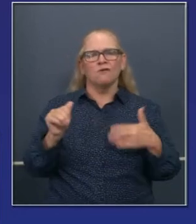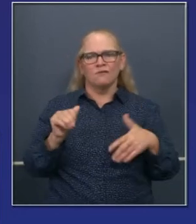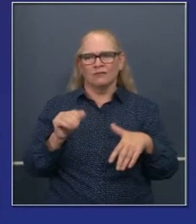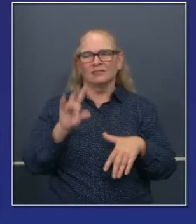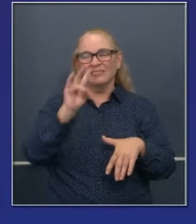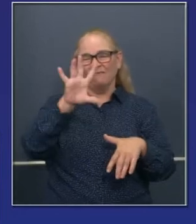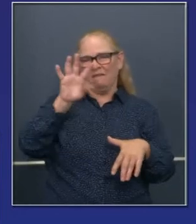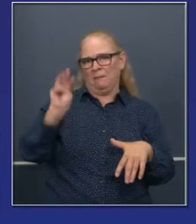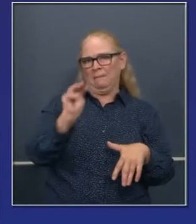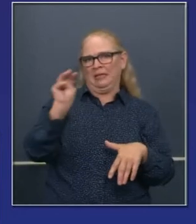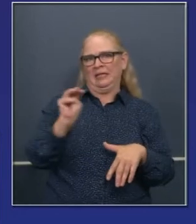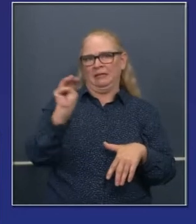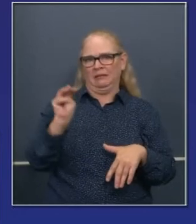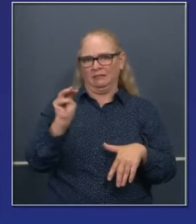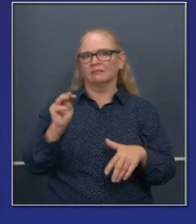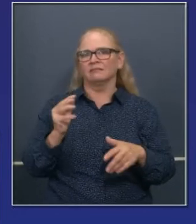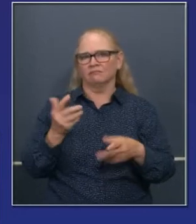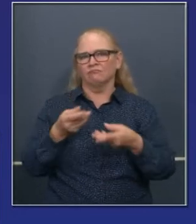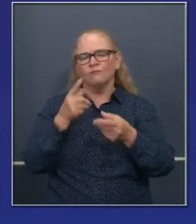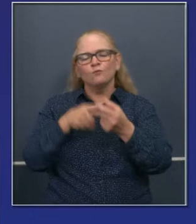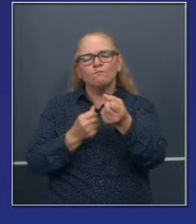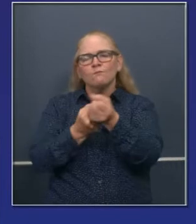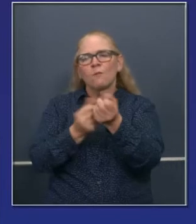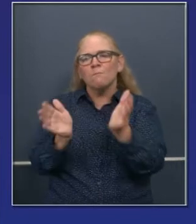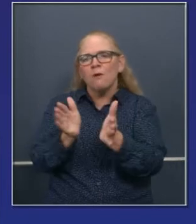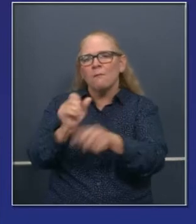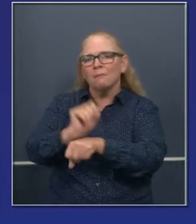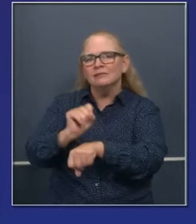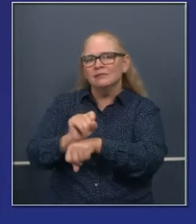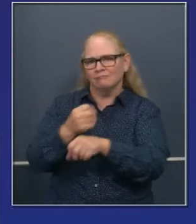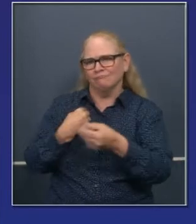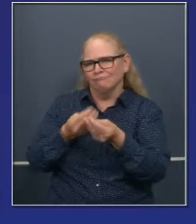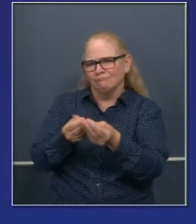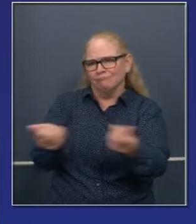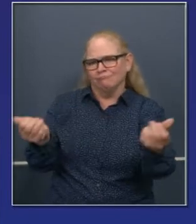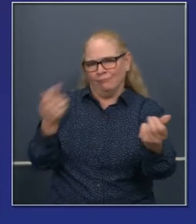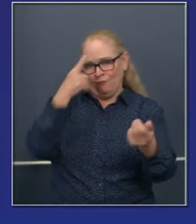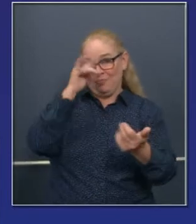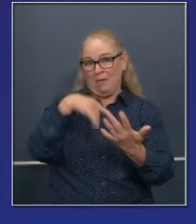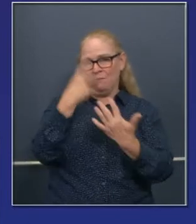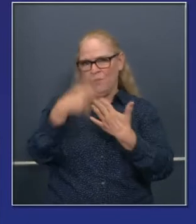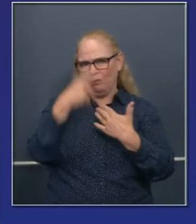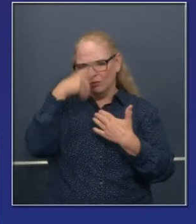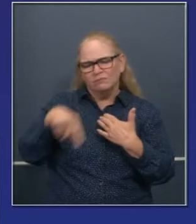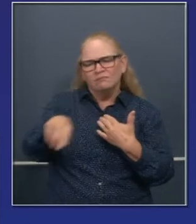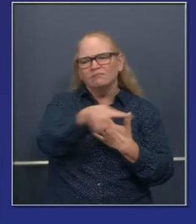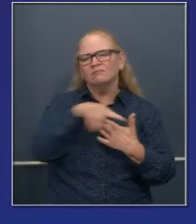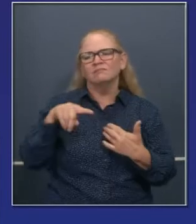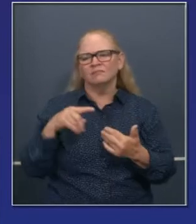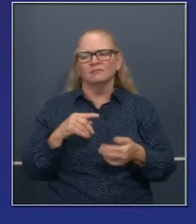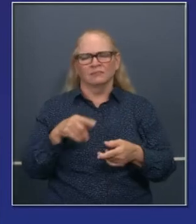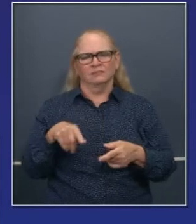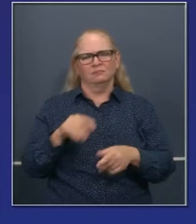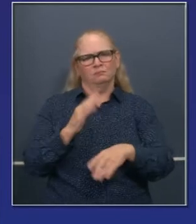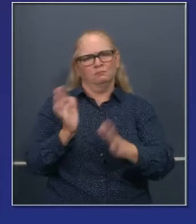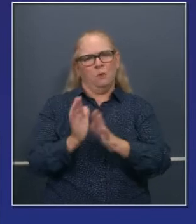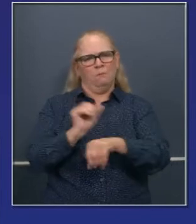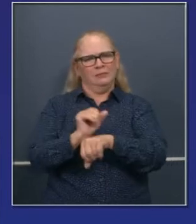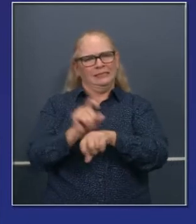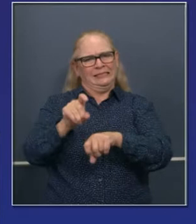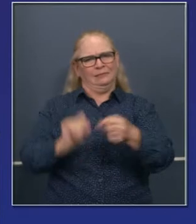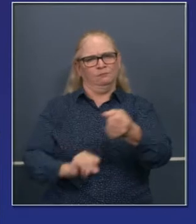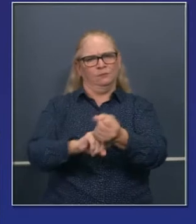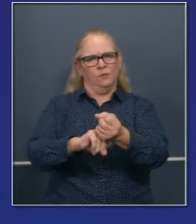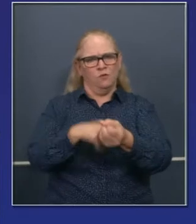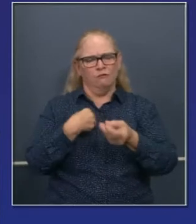de 100 millones, pero fueron 75 millones de dólares para ayuda a pequeños negocios que hemos implementado,